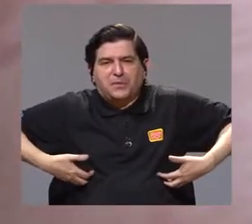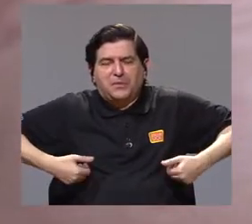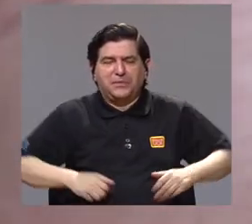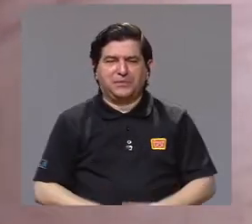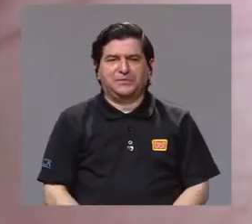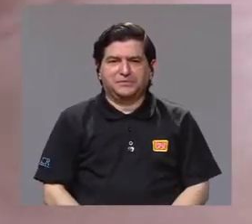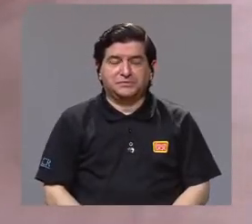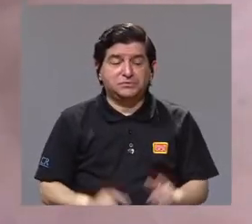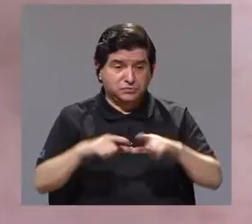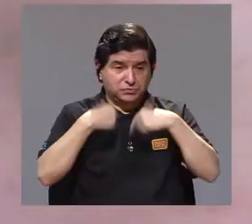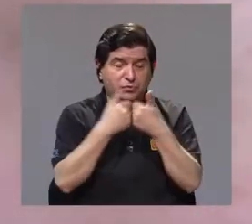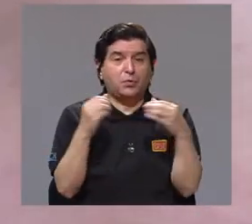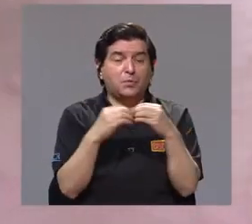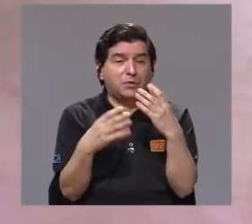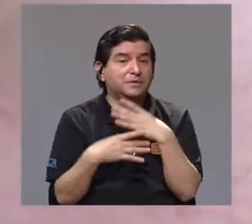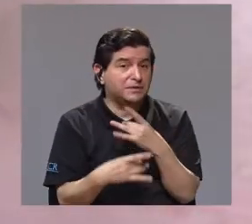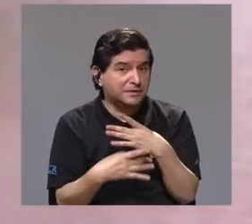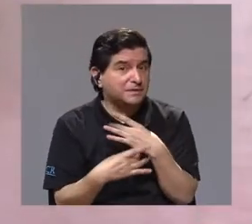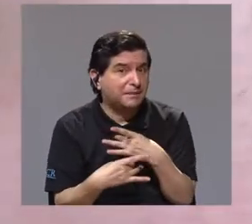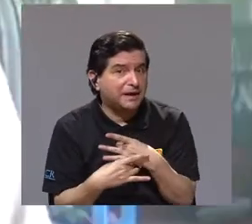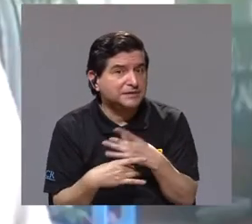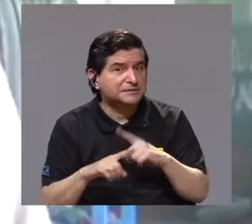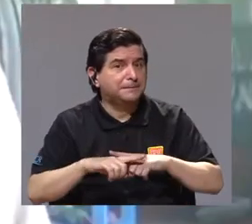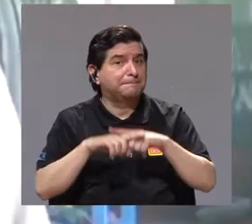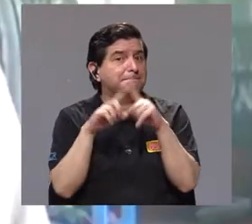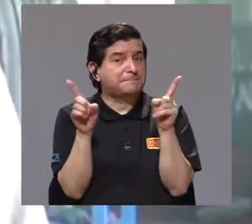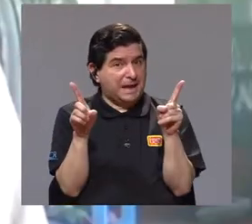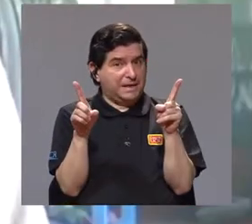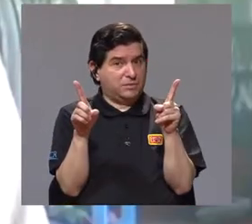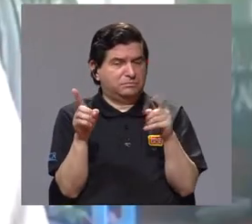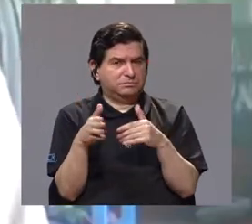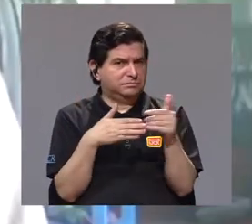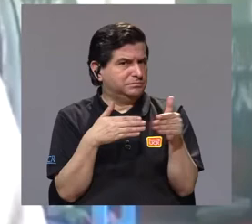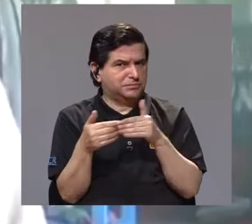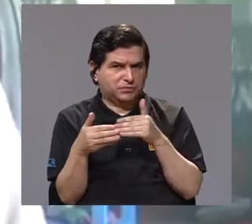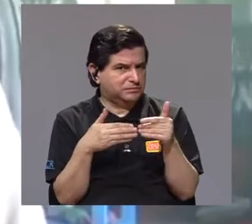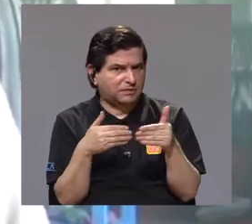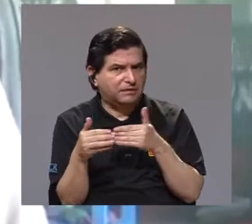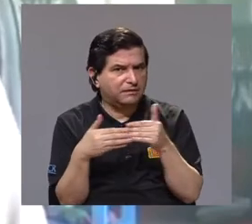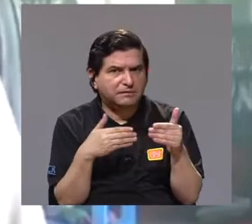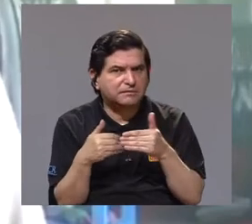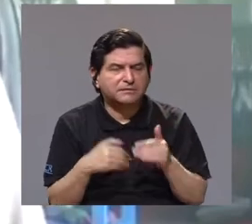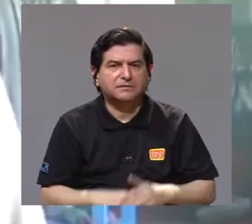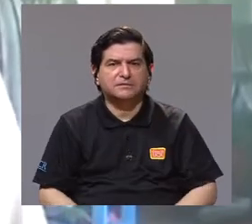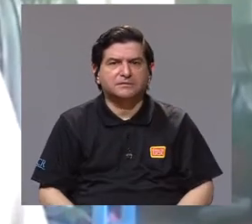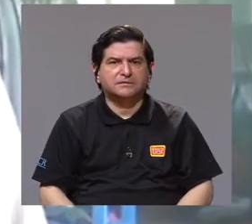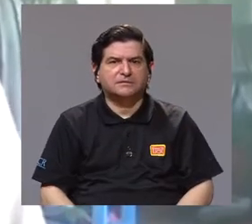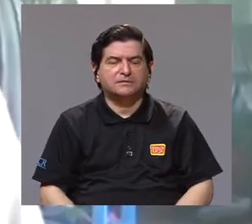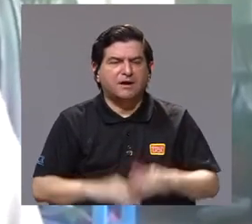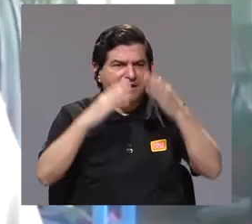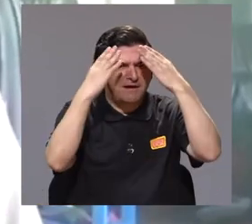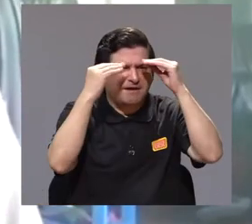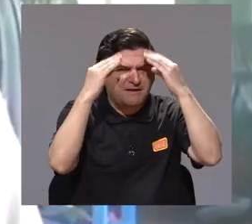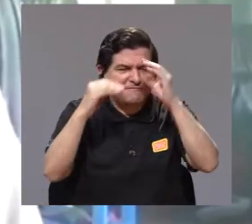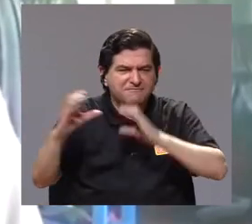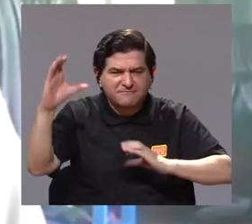monos, ¿verdad? Hay grupos que son más atractivos. Sin embargo, a pesar de eso, la información